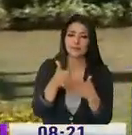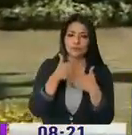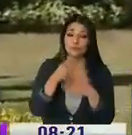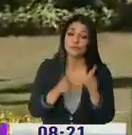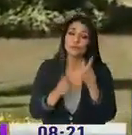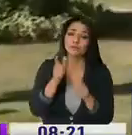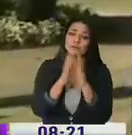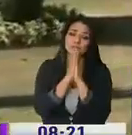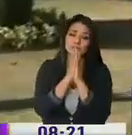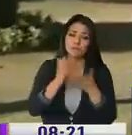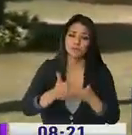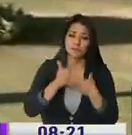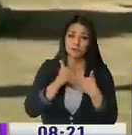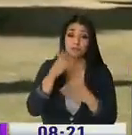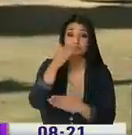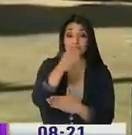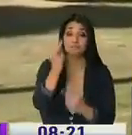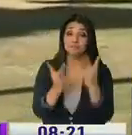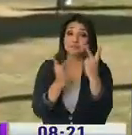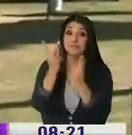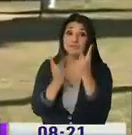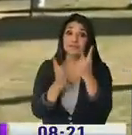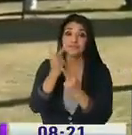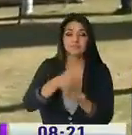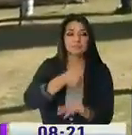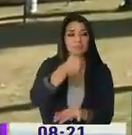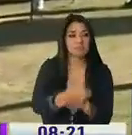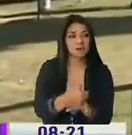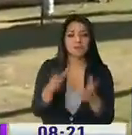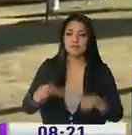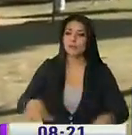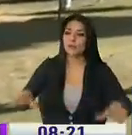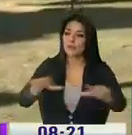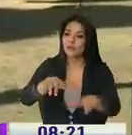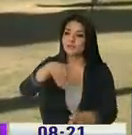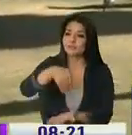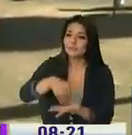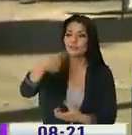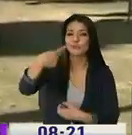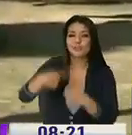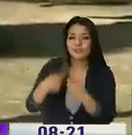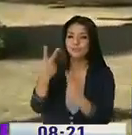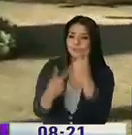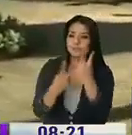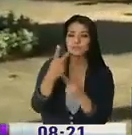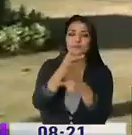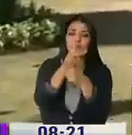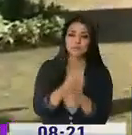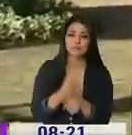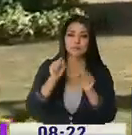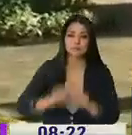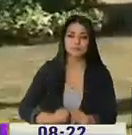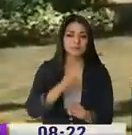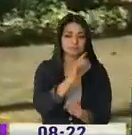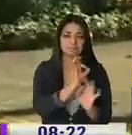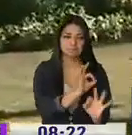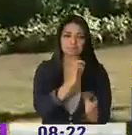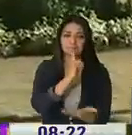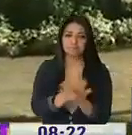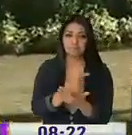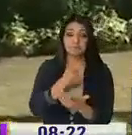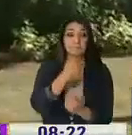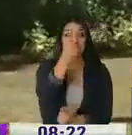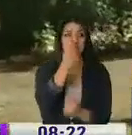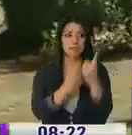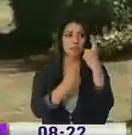pueden colaborar cada vez que visiten las plazas, los espacios verdes, nos ayuden a cuidar. Perfecto. Yo creo que si a mí me